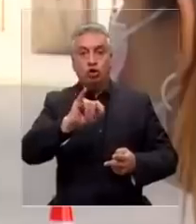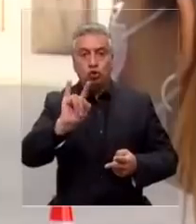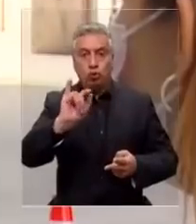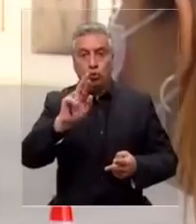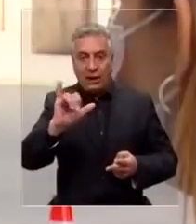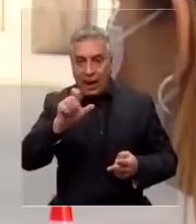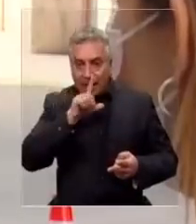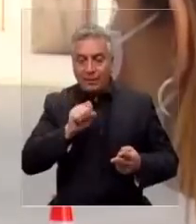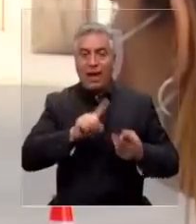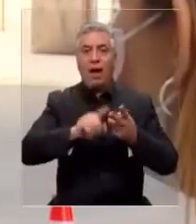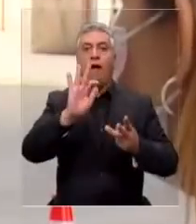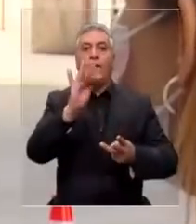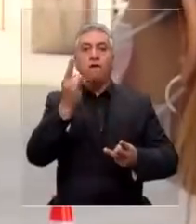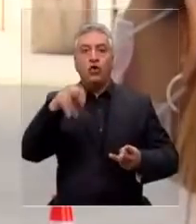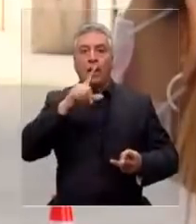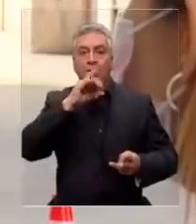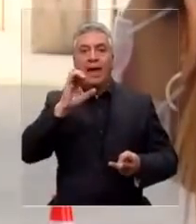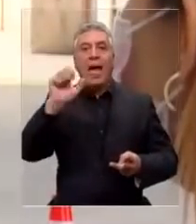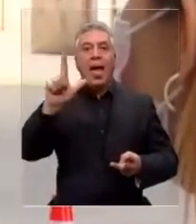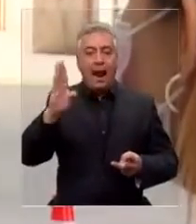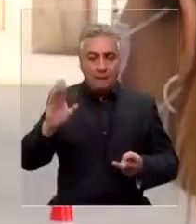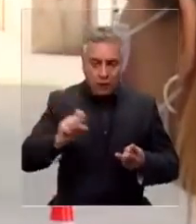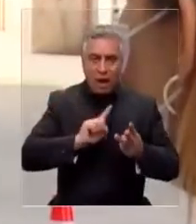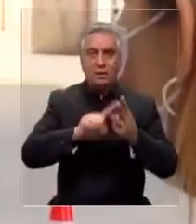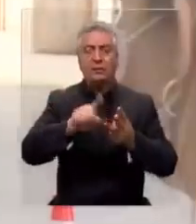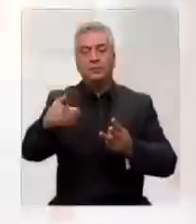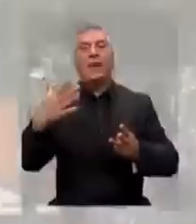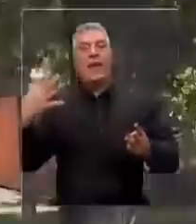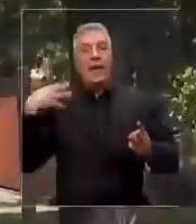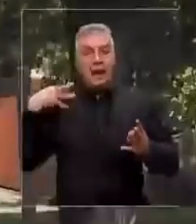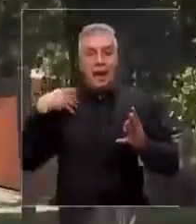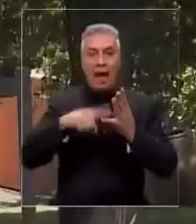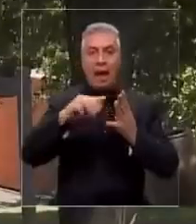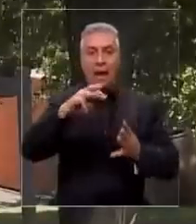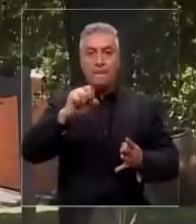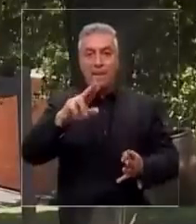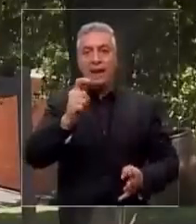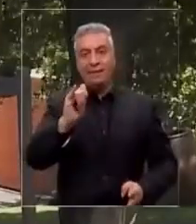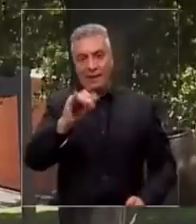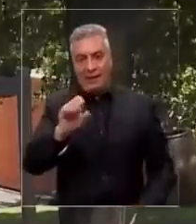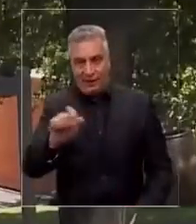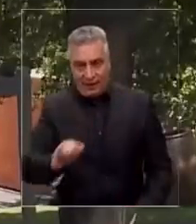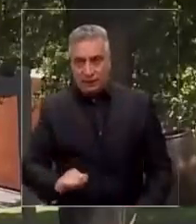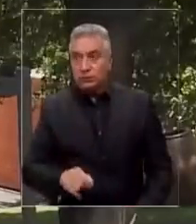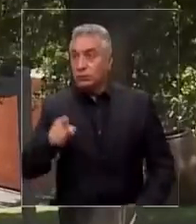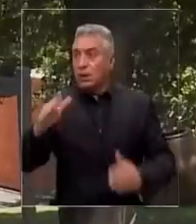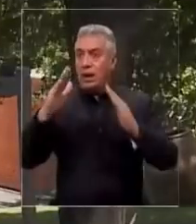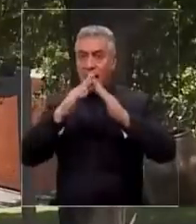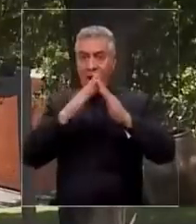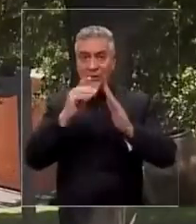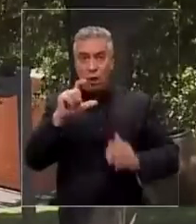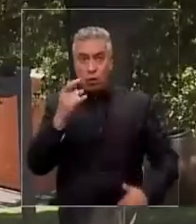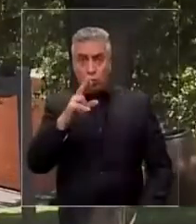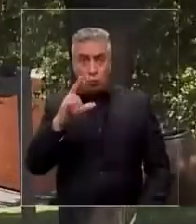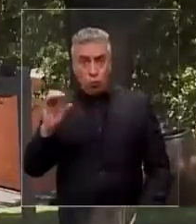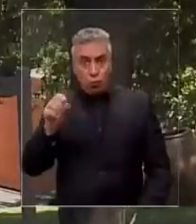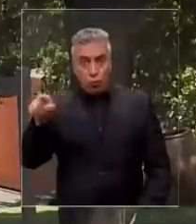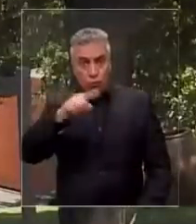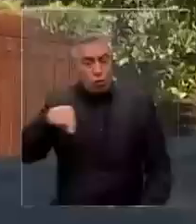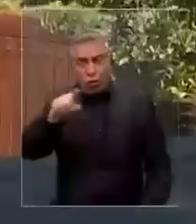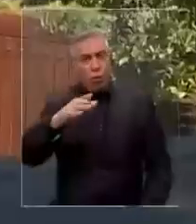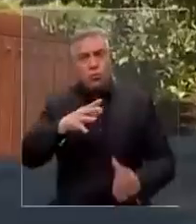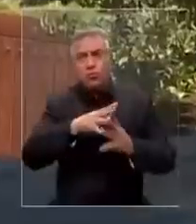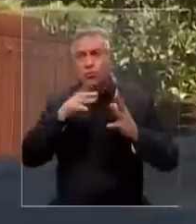el general Fuentealba, el general Martínez. Por más de 20 años, la casa de Locurro, ubicada al interior del famoso